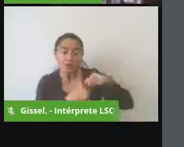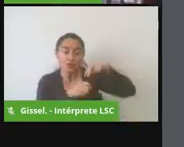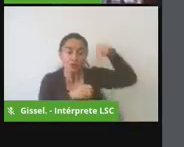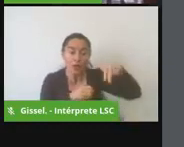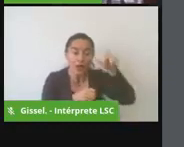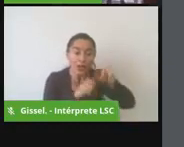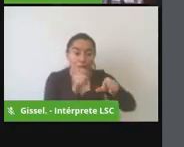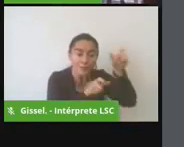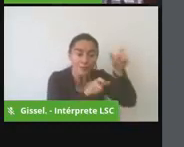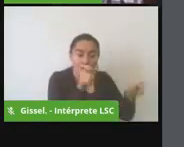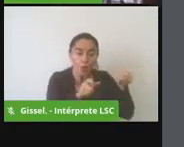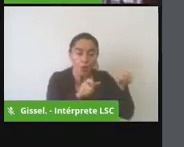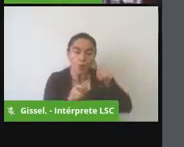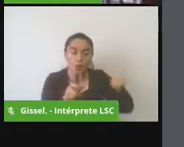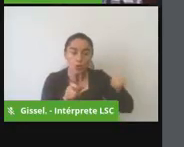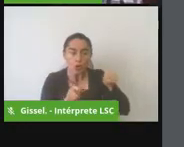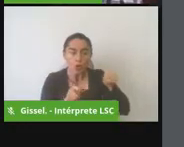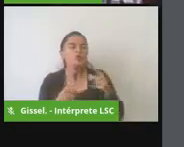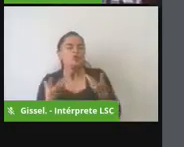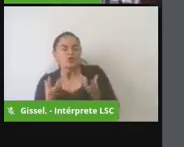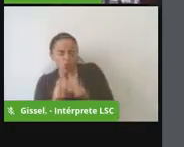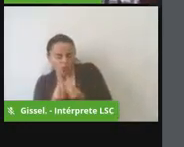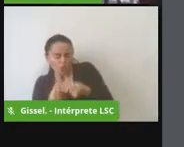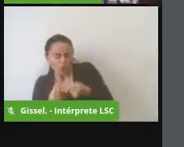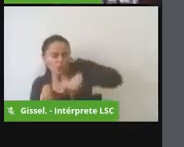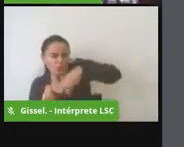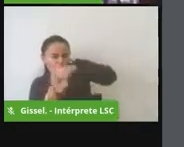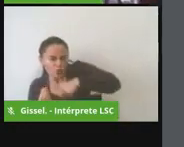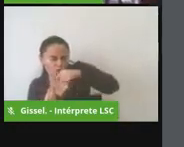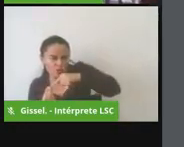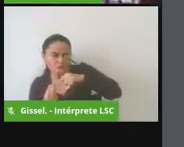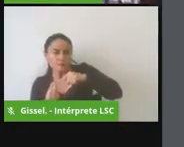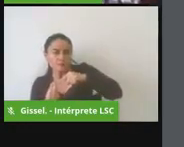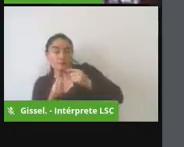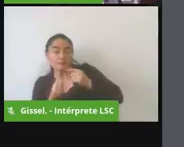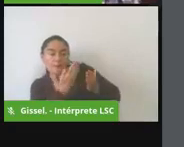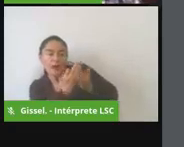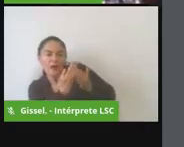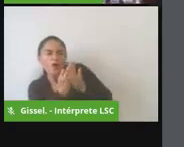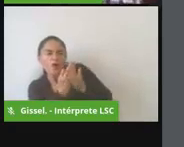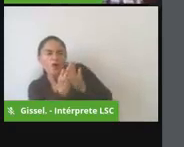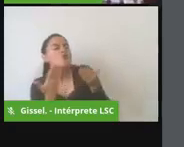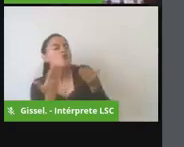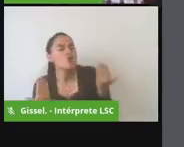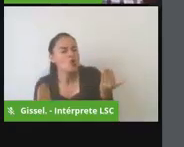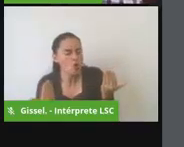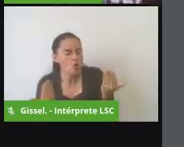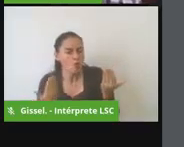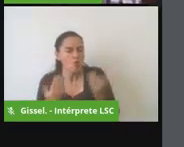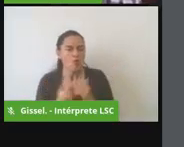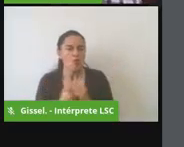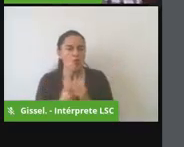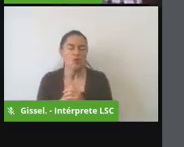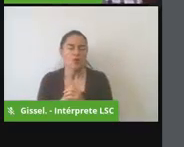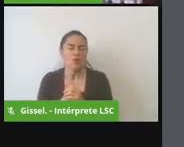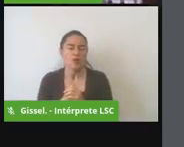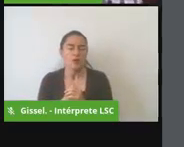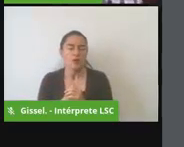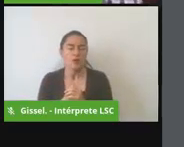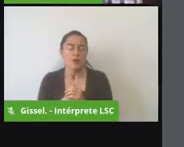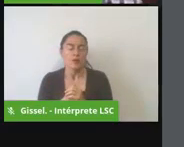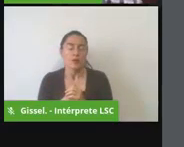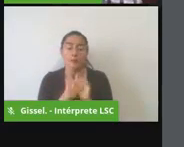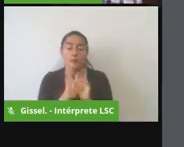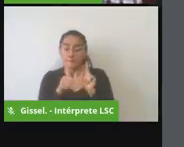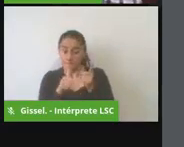dispuesto de distintos canales para recibir esa información en un principio y posiblemente la más